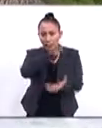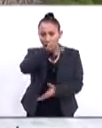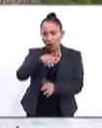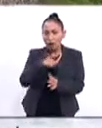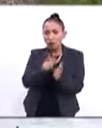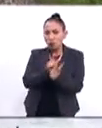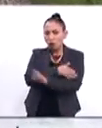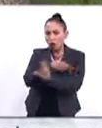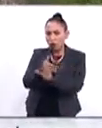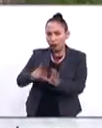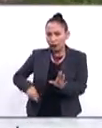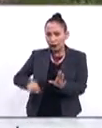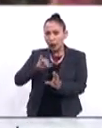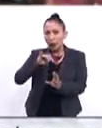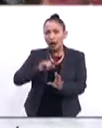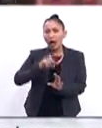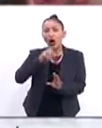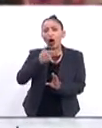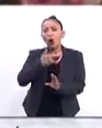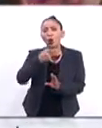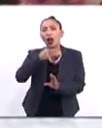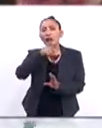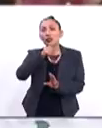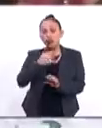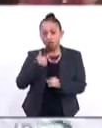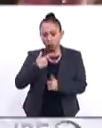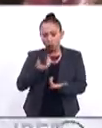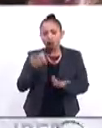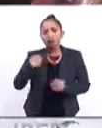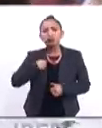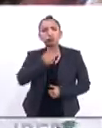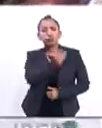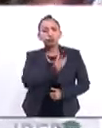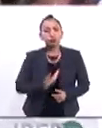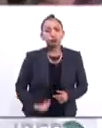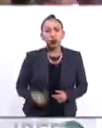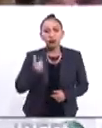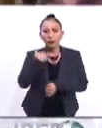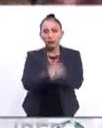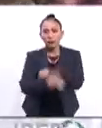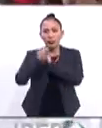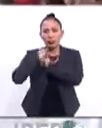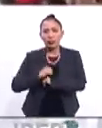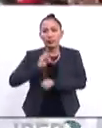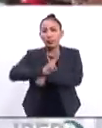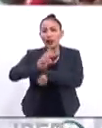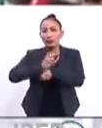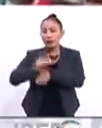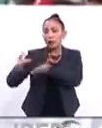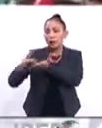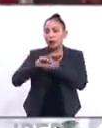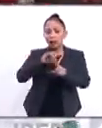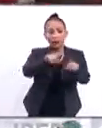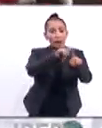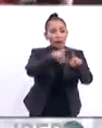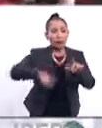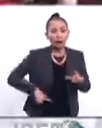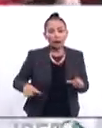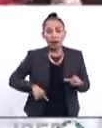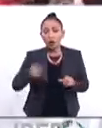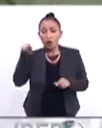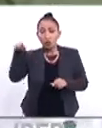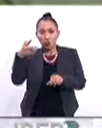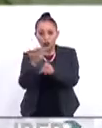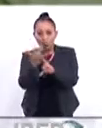opositora, Juan Guaidó, se autoproclamó presidente encargado de Venezuela, apoyado por varios gobiernos,